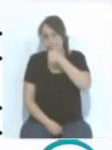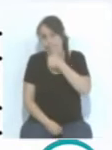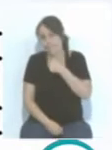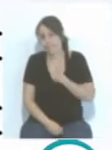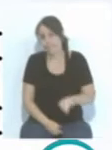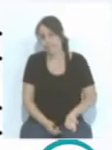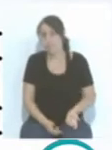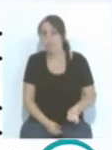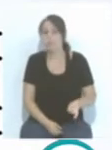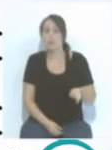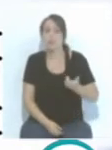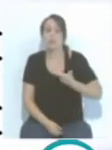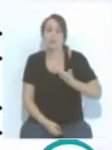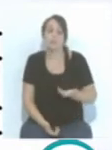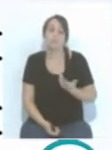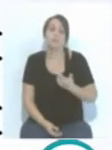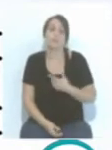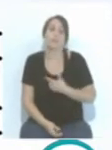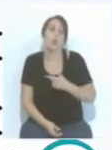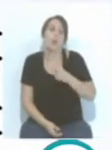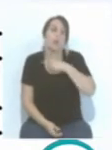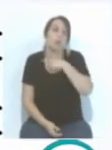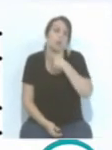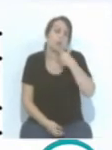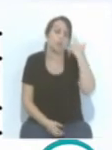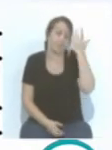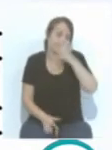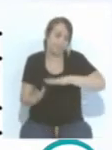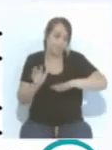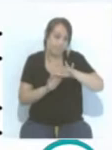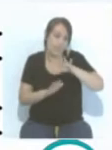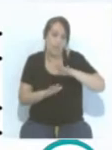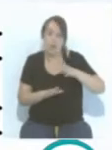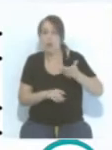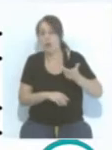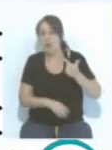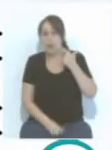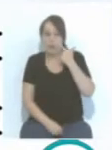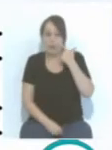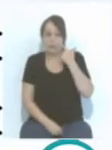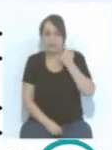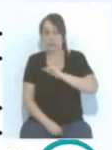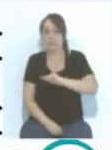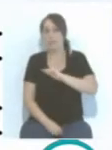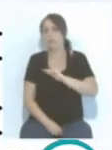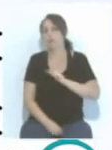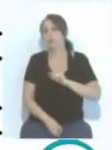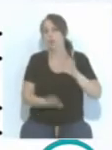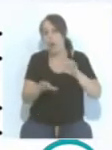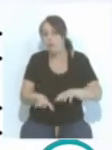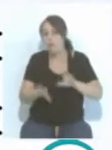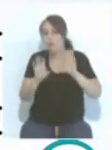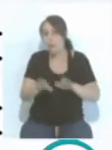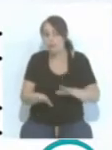totalmente pillado con respecto al sentimiento cadista, sí, pero